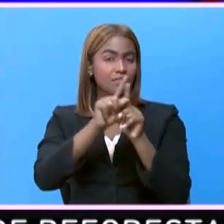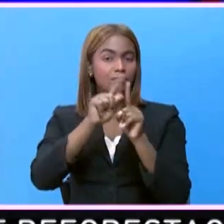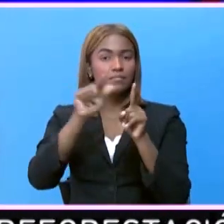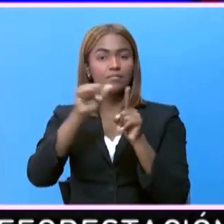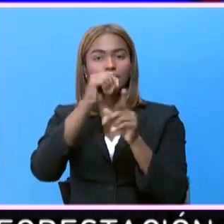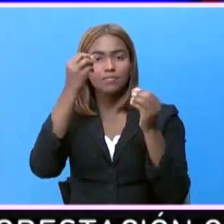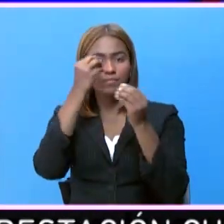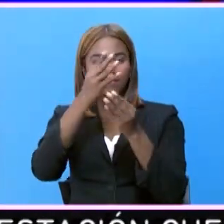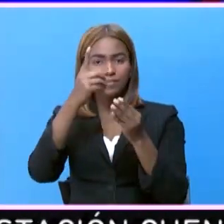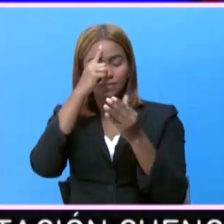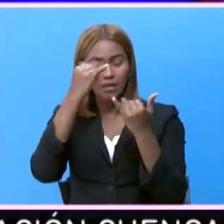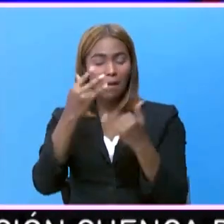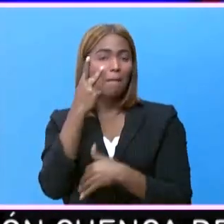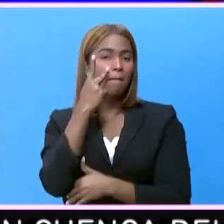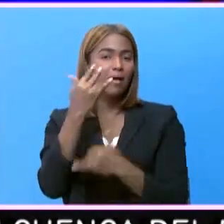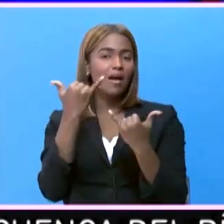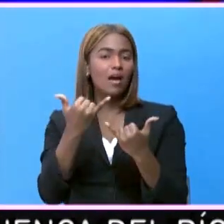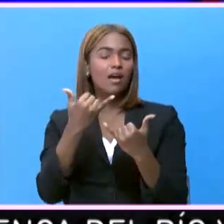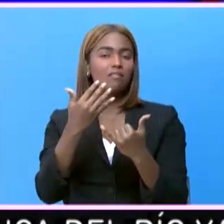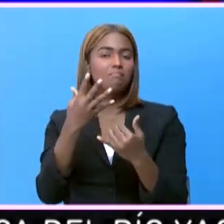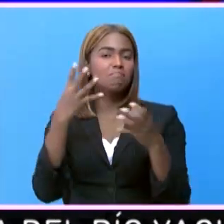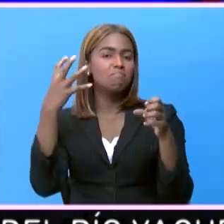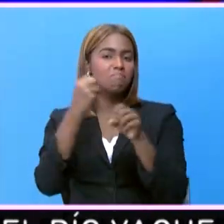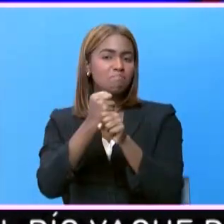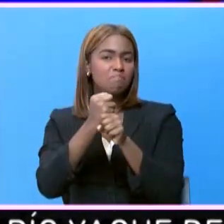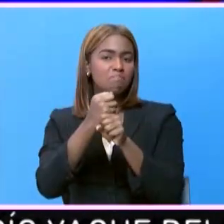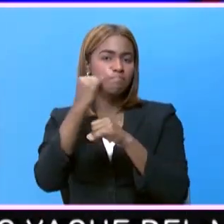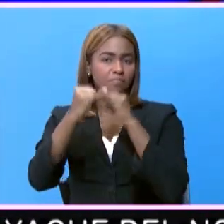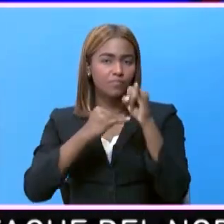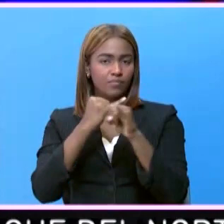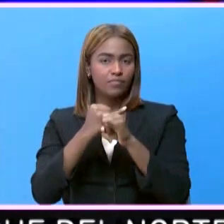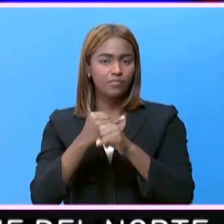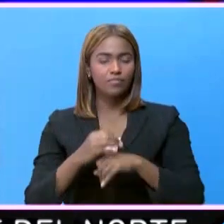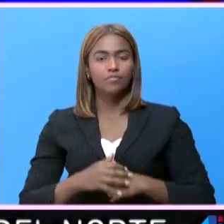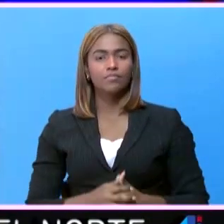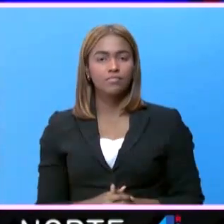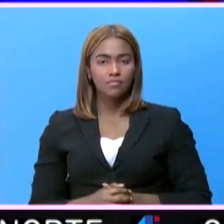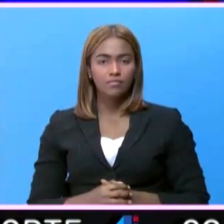otras informaciones las veremos en el siguiente resumen internacional.